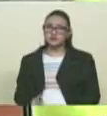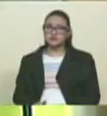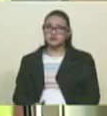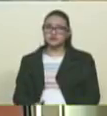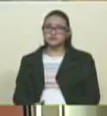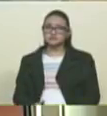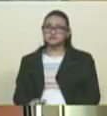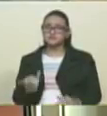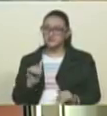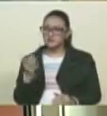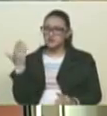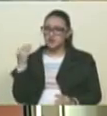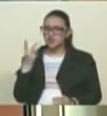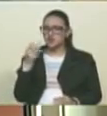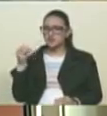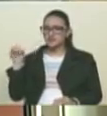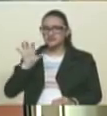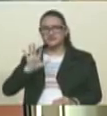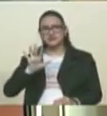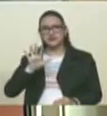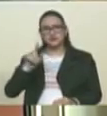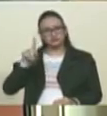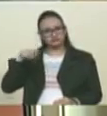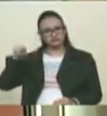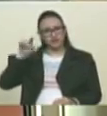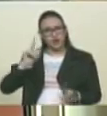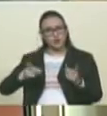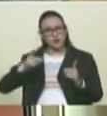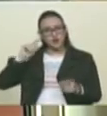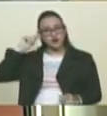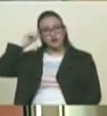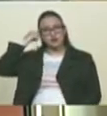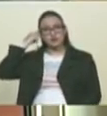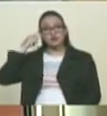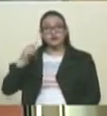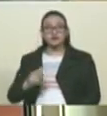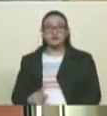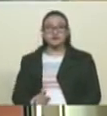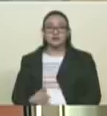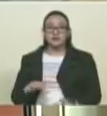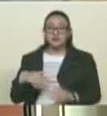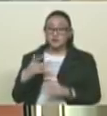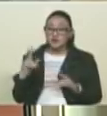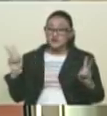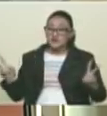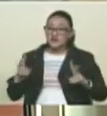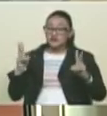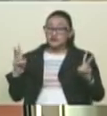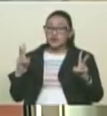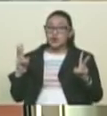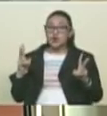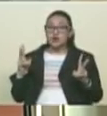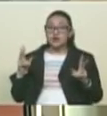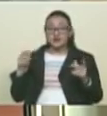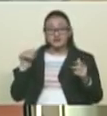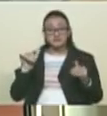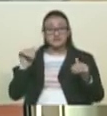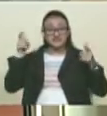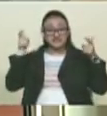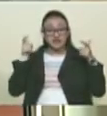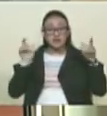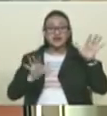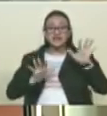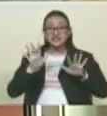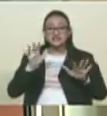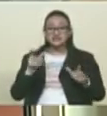Ocurrió ya en el año 2005. Quizás algunos de ustedes lo recuerden. Después de la victoria del presidente Hugo Chávez el 15 de